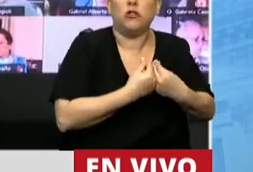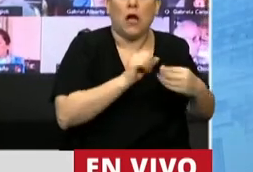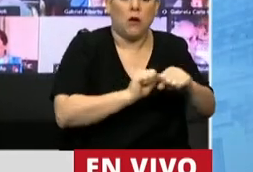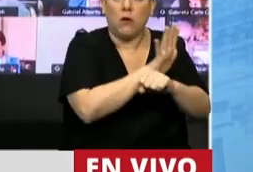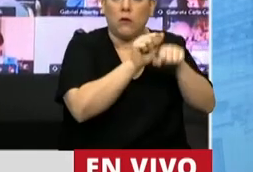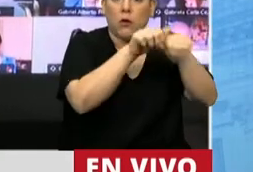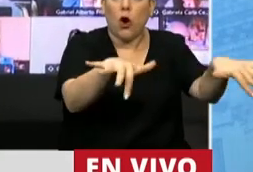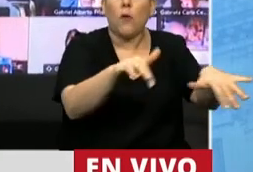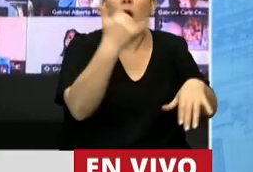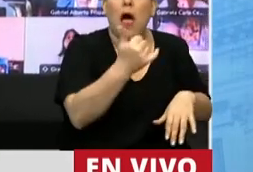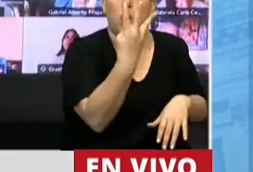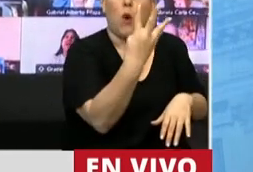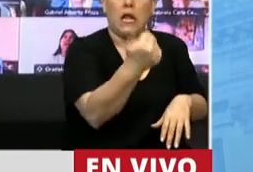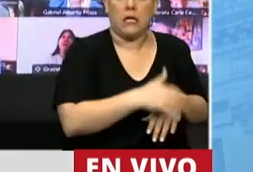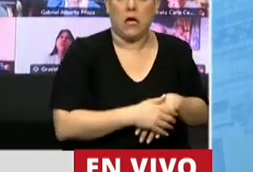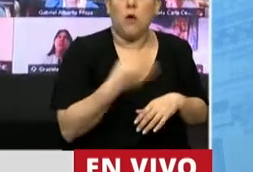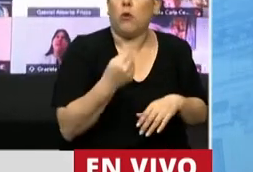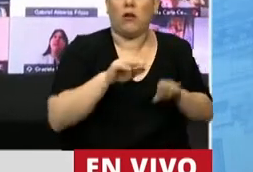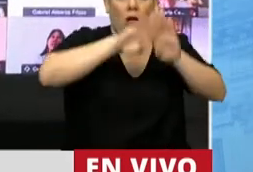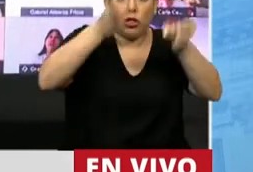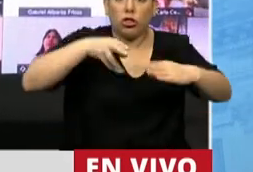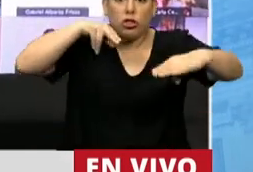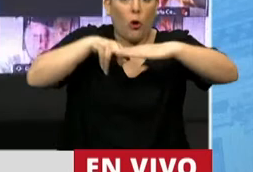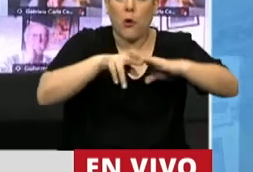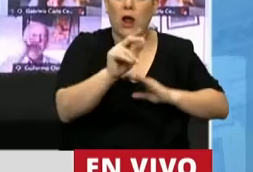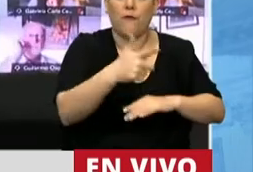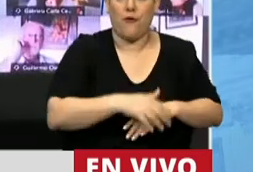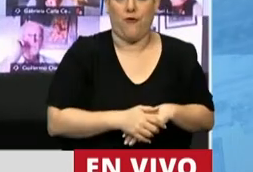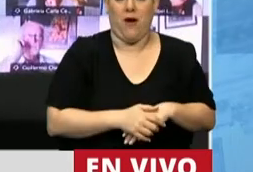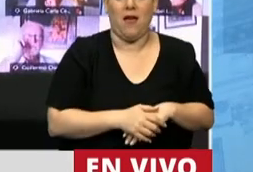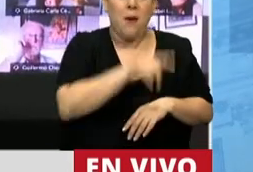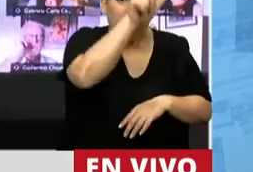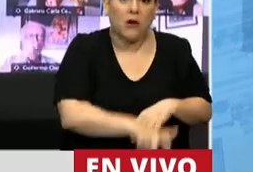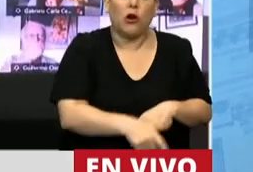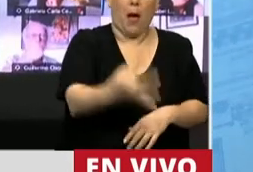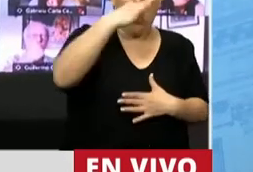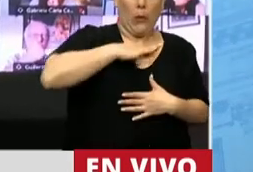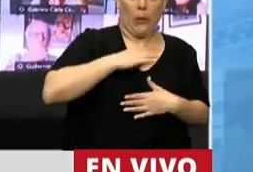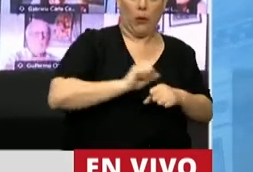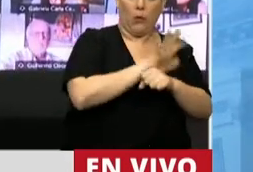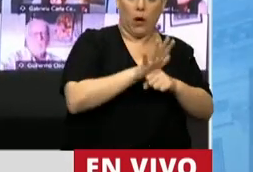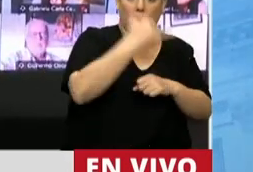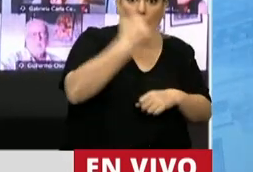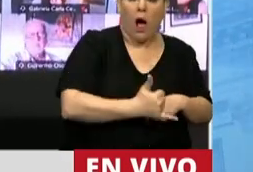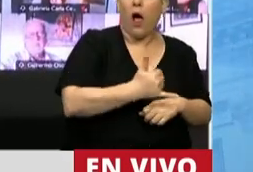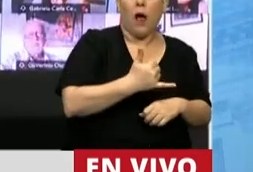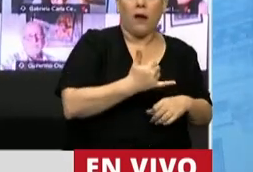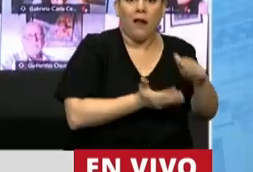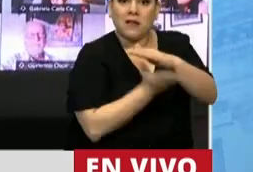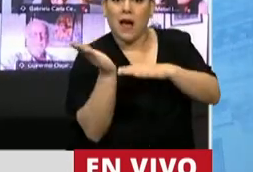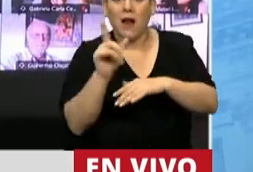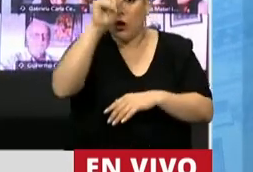hay tomografía en Clorinda, presidente. La gente que tiene que hacer una salida para tratarse en la ciudad de Formosa no lo puede hacer.